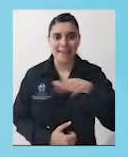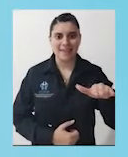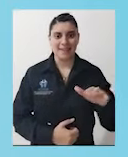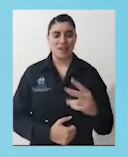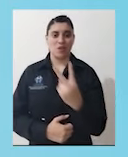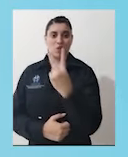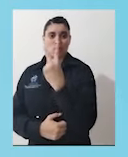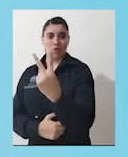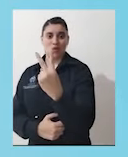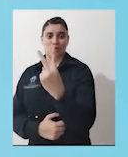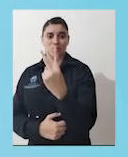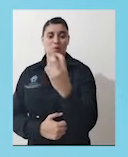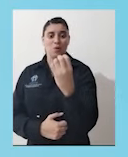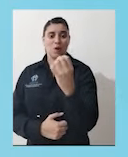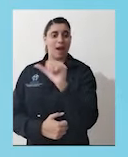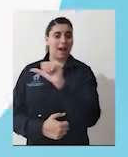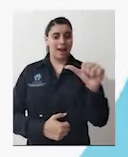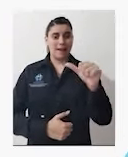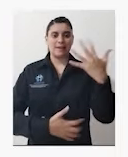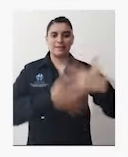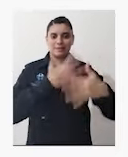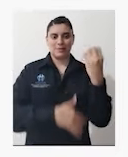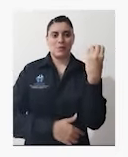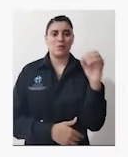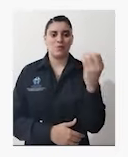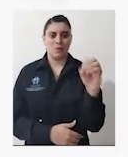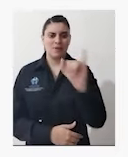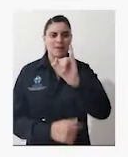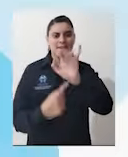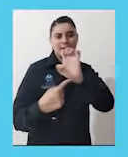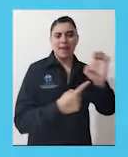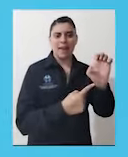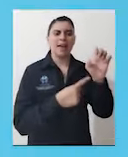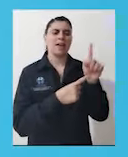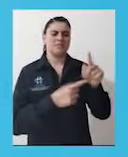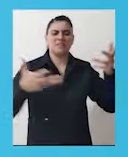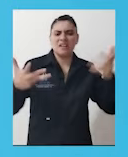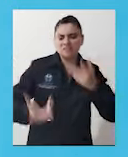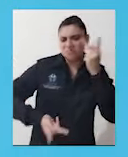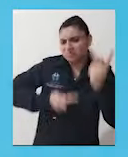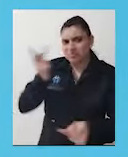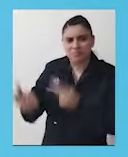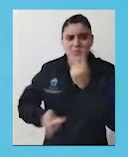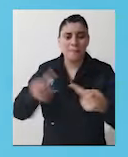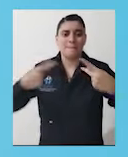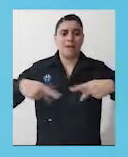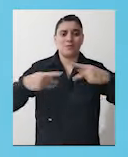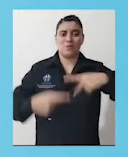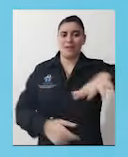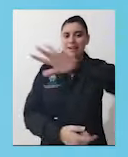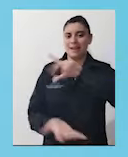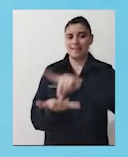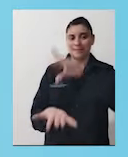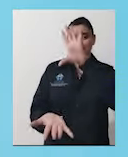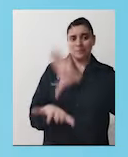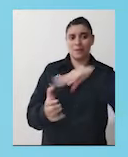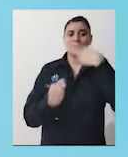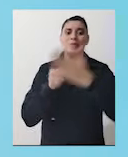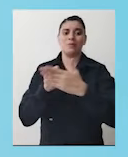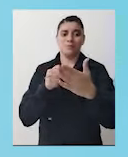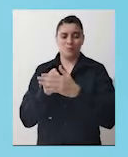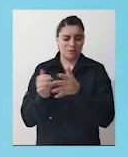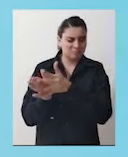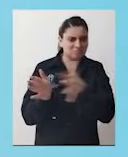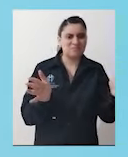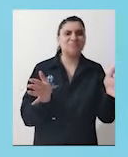¡Ey! Del 2 al 15 de octubre, el Instituto Estatal Electoral realiza la consulta para personas con discapacidad para el proceso electoral local